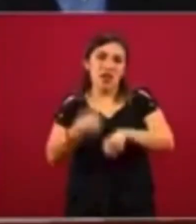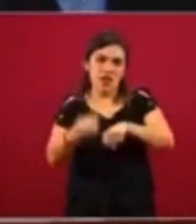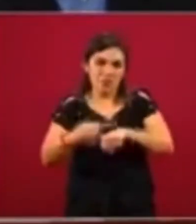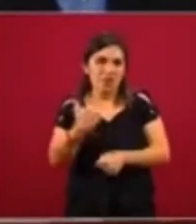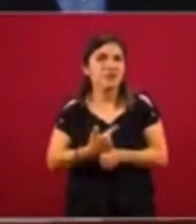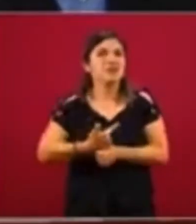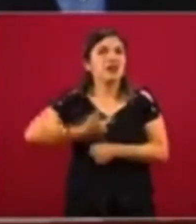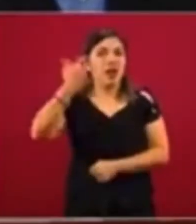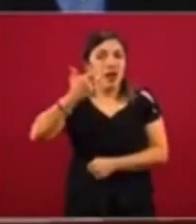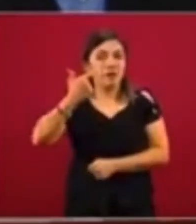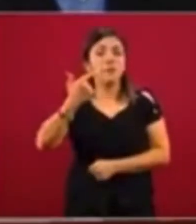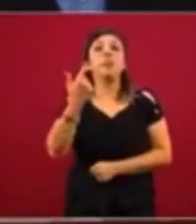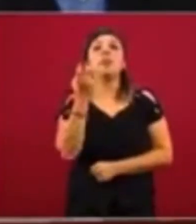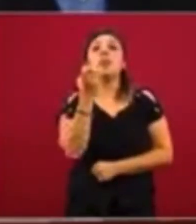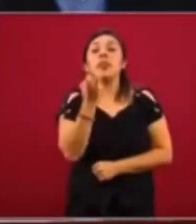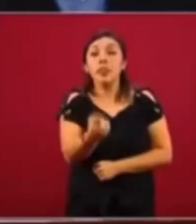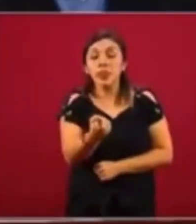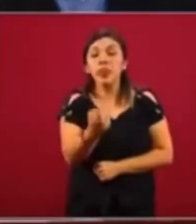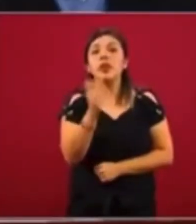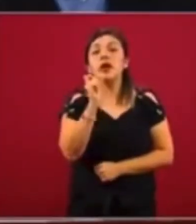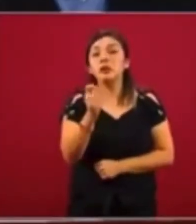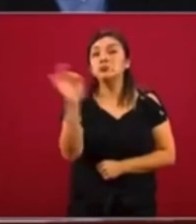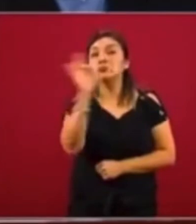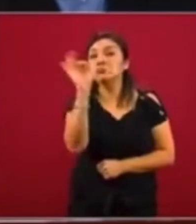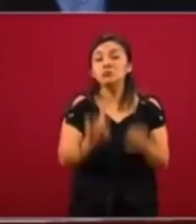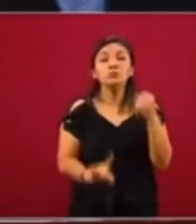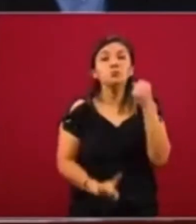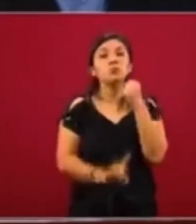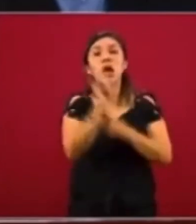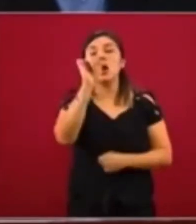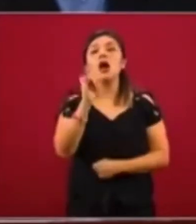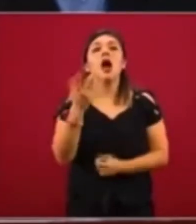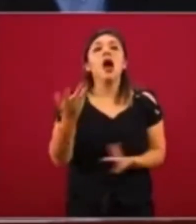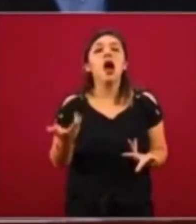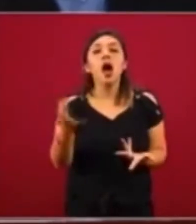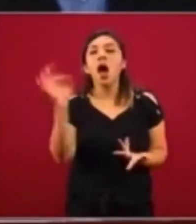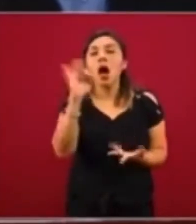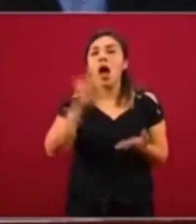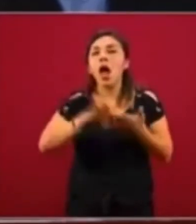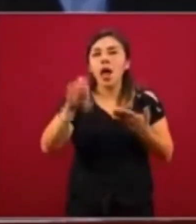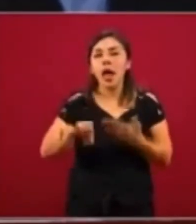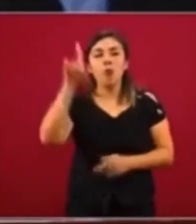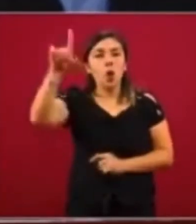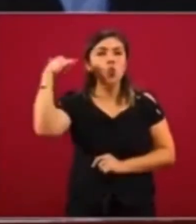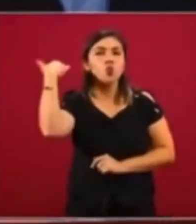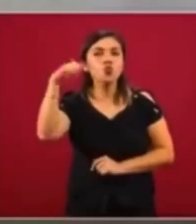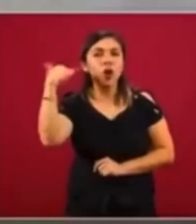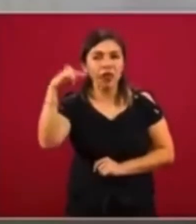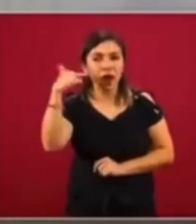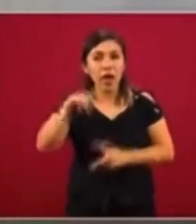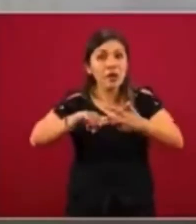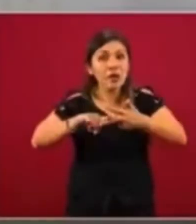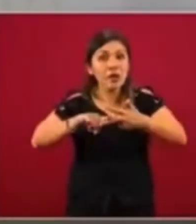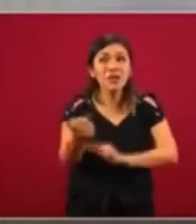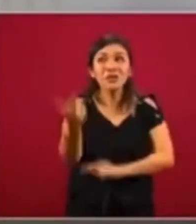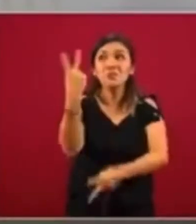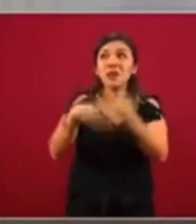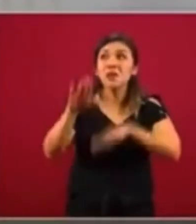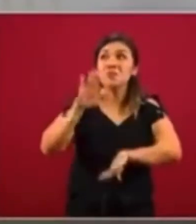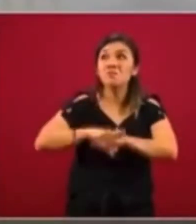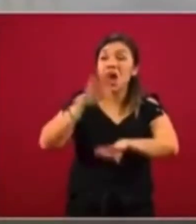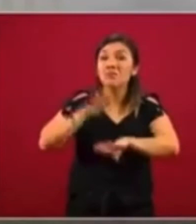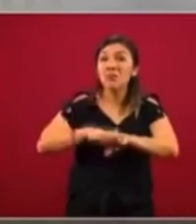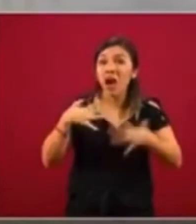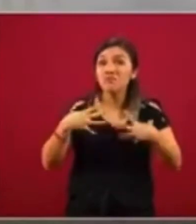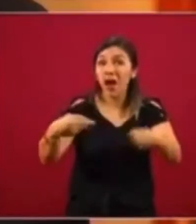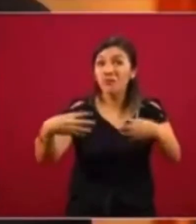críticas. Y esto querría decir que en un momento dado, por ejemplo, cuando Guadalajara empezara a tener transmisión intensa